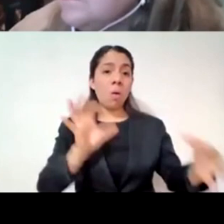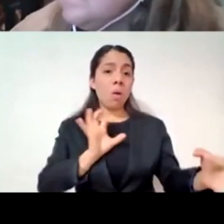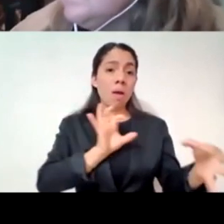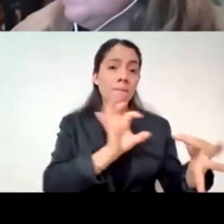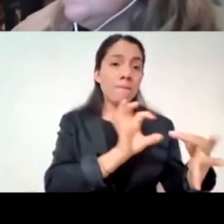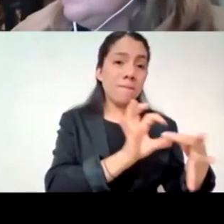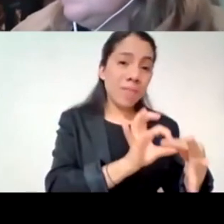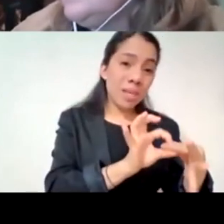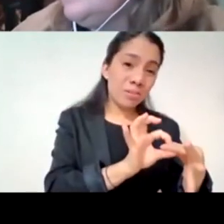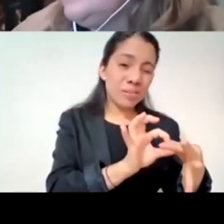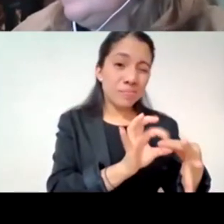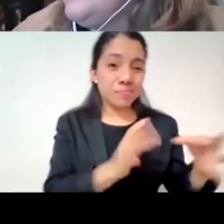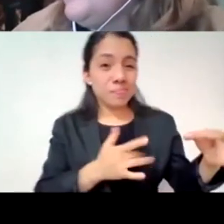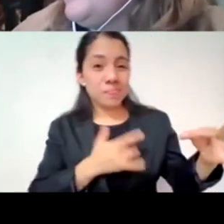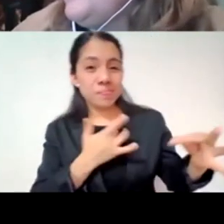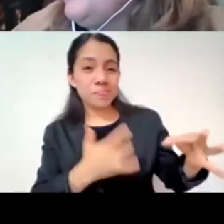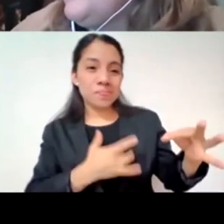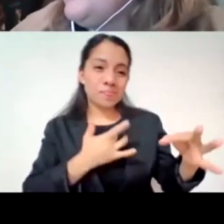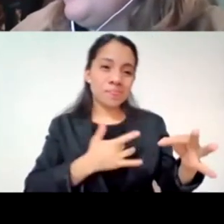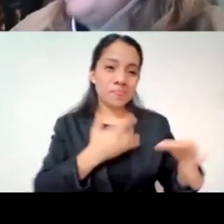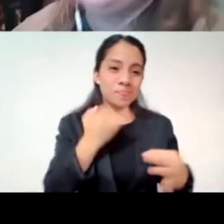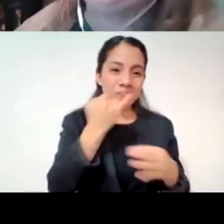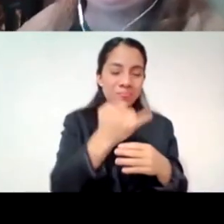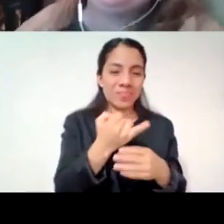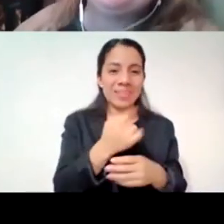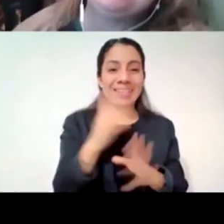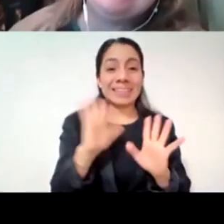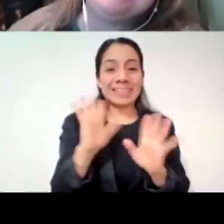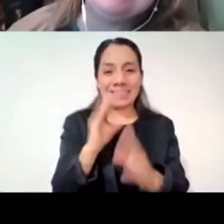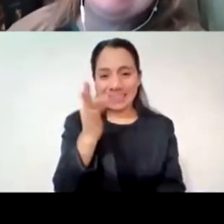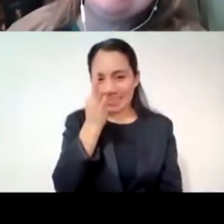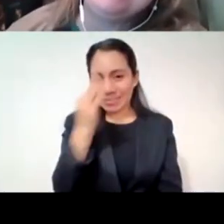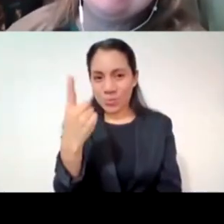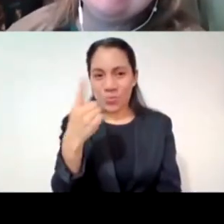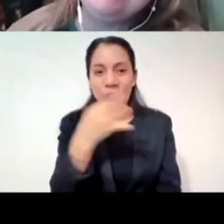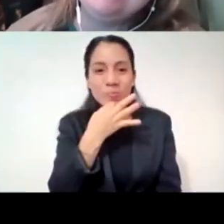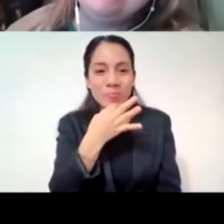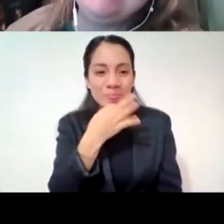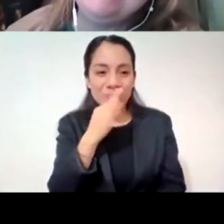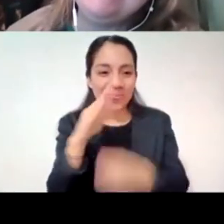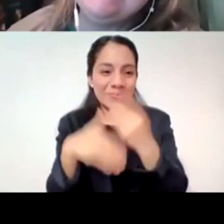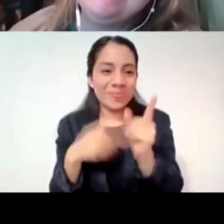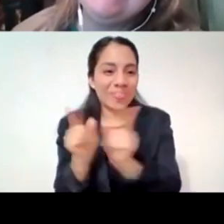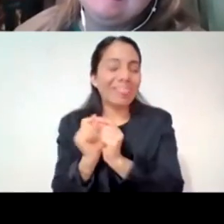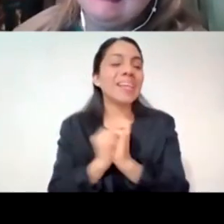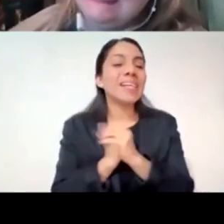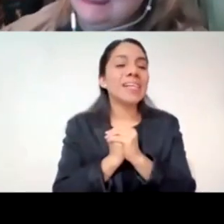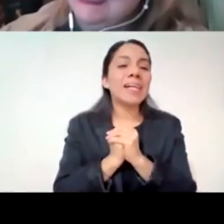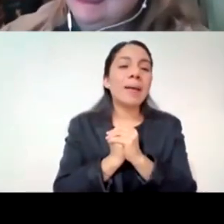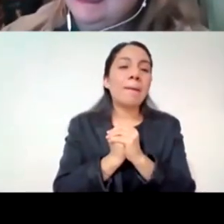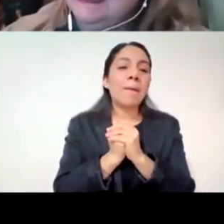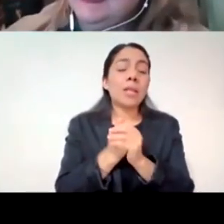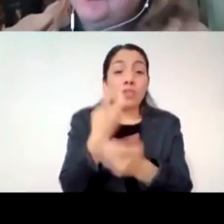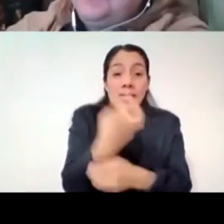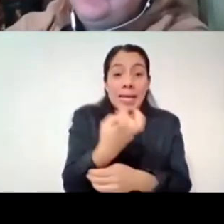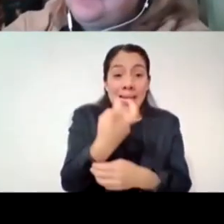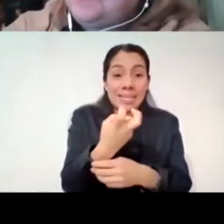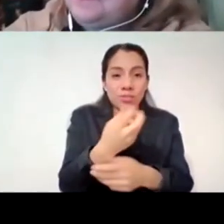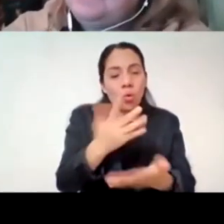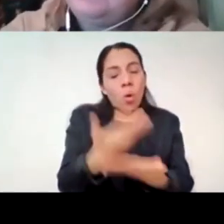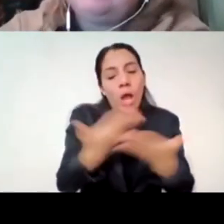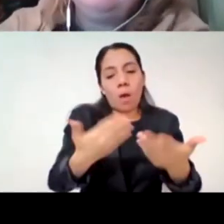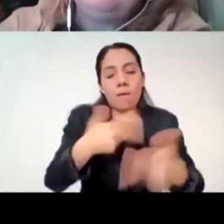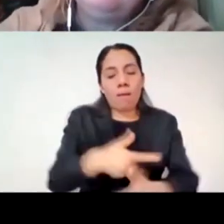rápido voy a tomar mi minuto último que me queda entonces esto está complicando muchísimo esta posibilidad de